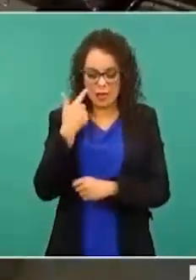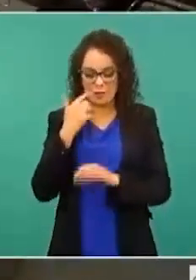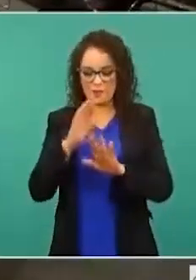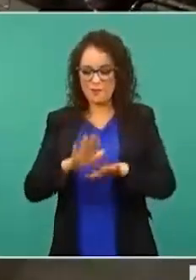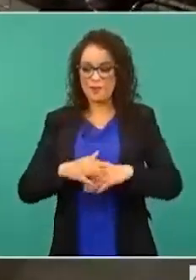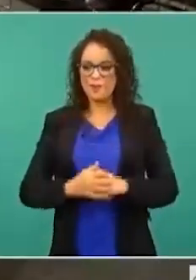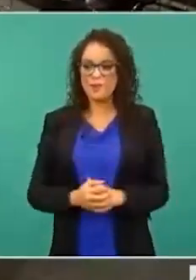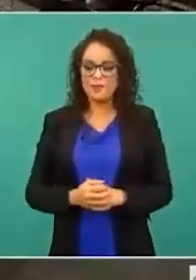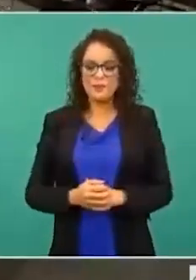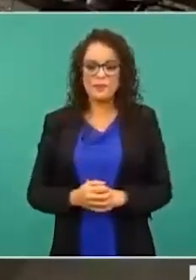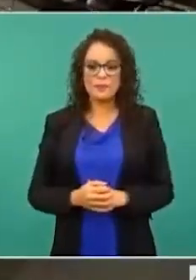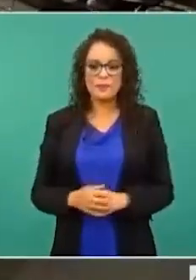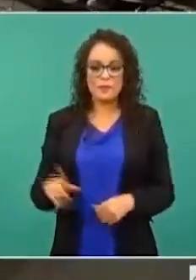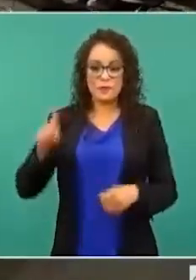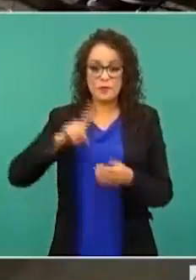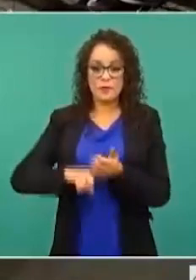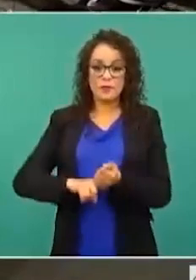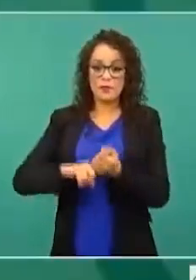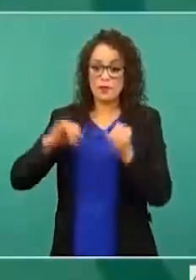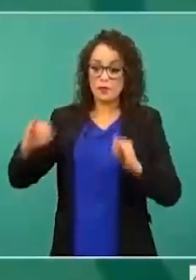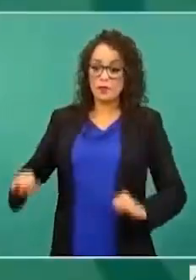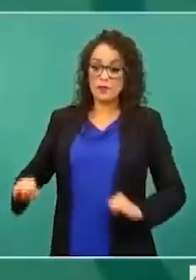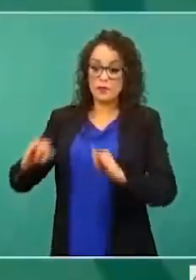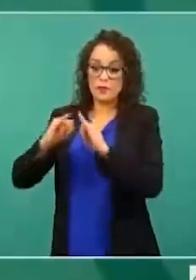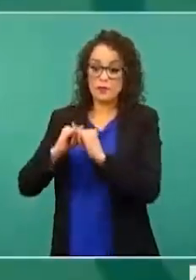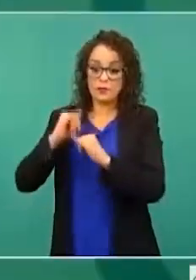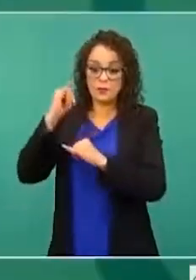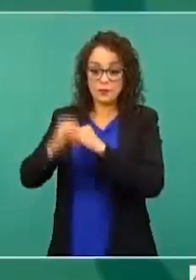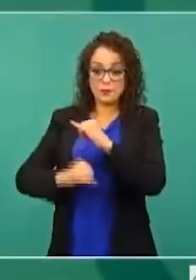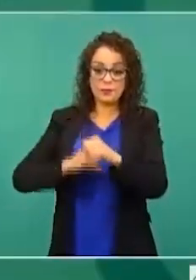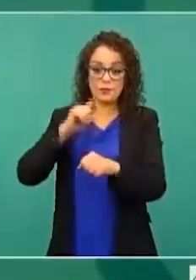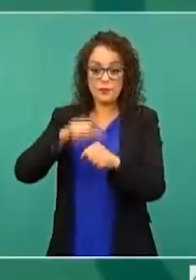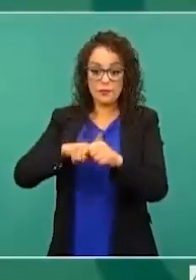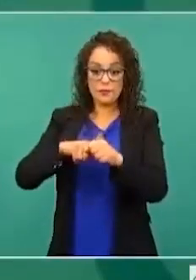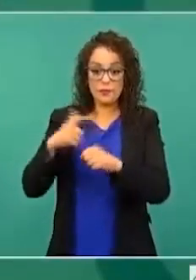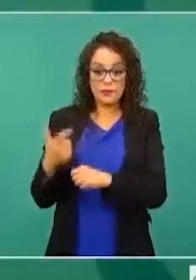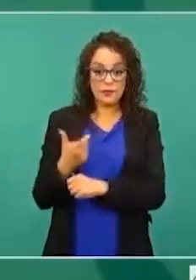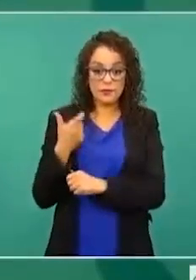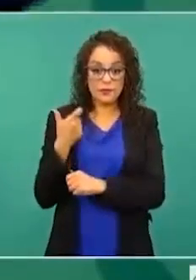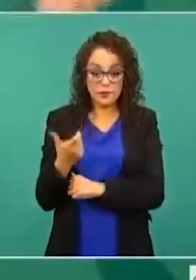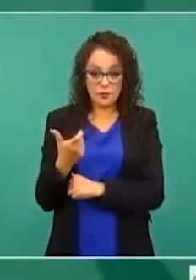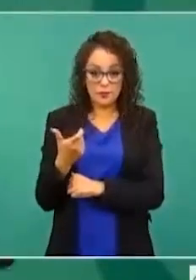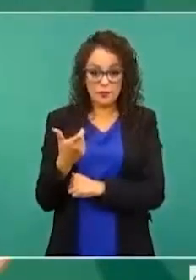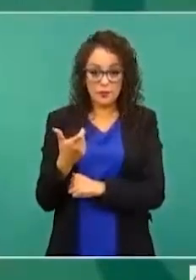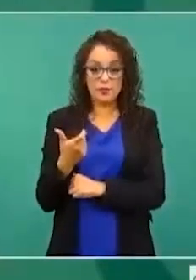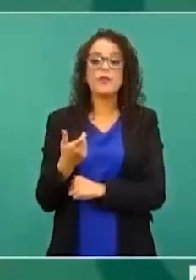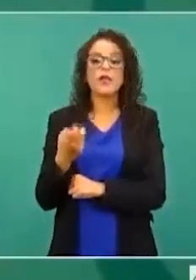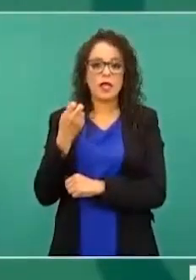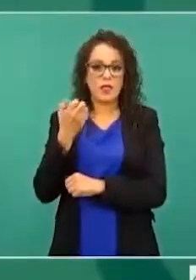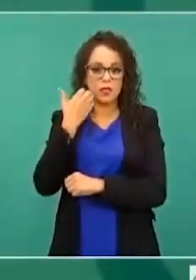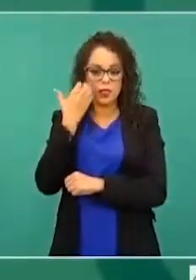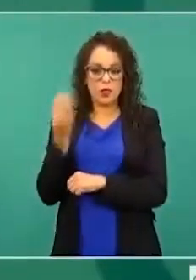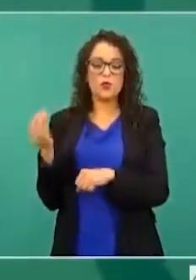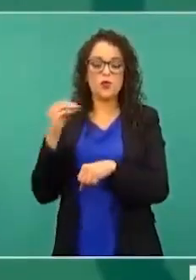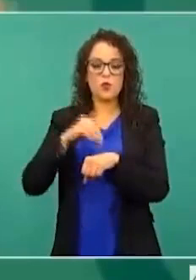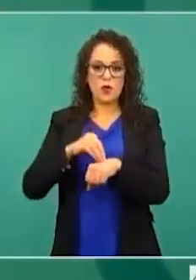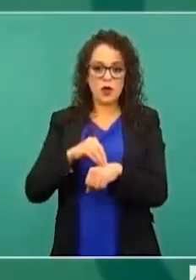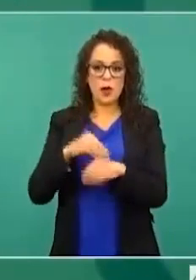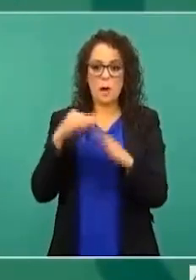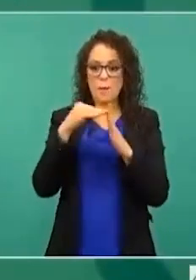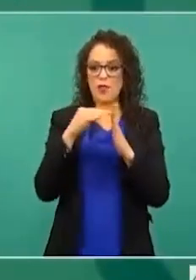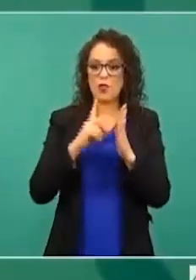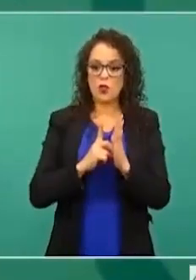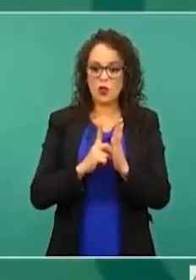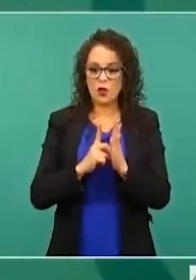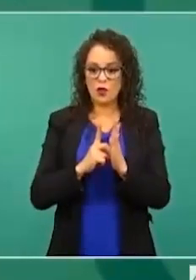en los organismos financieros internacionales aplicar el modelo neoliberal. Y se